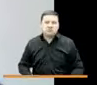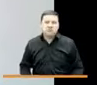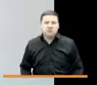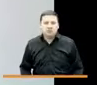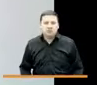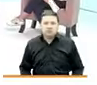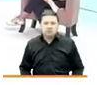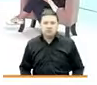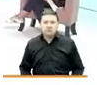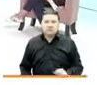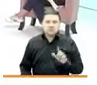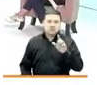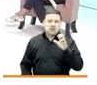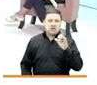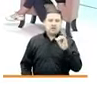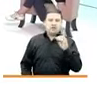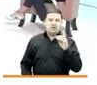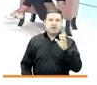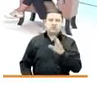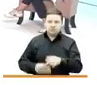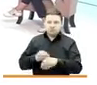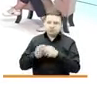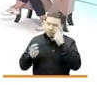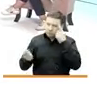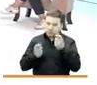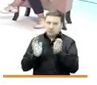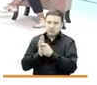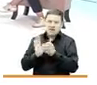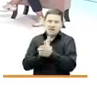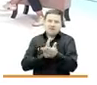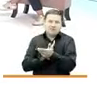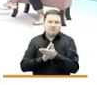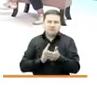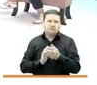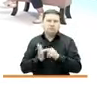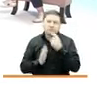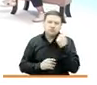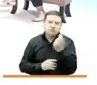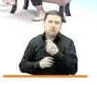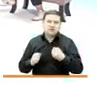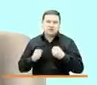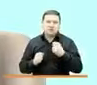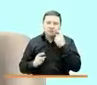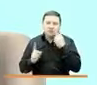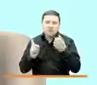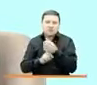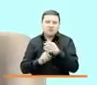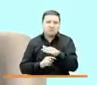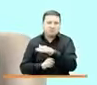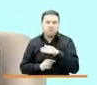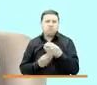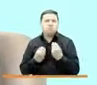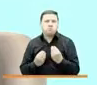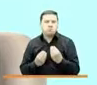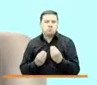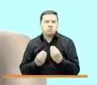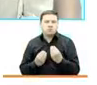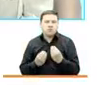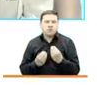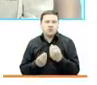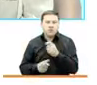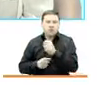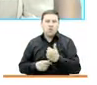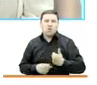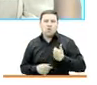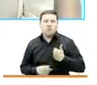Pues, Leider, efectivamente, creo que además de la estrategia ha sido tu talento y eso es lo que busca sacúdete, llegar a los territorios para detonar los talentos de los